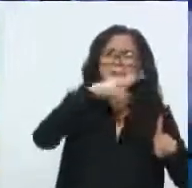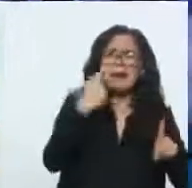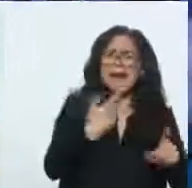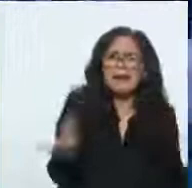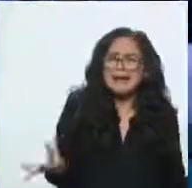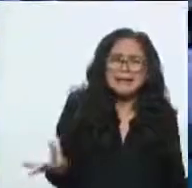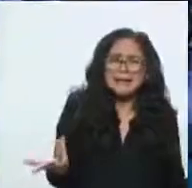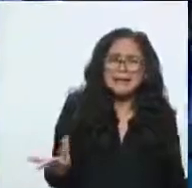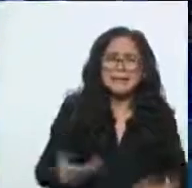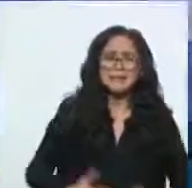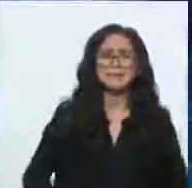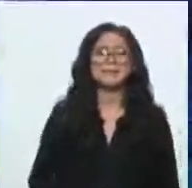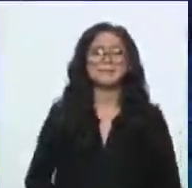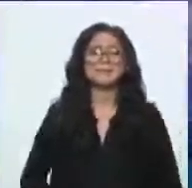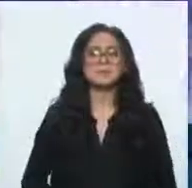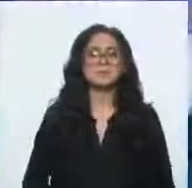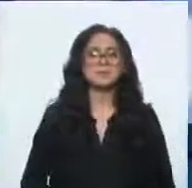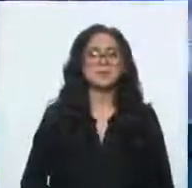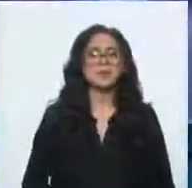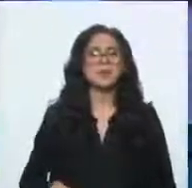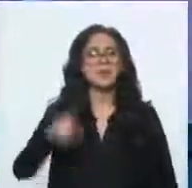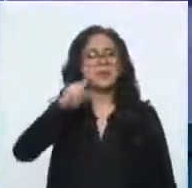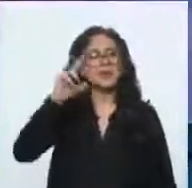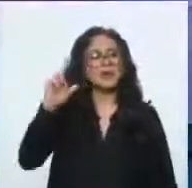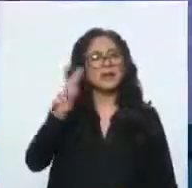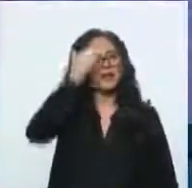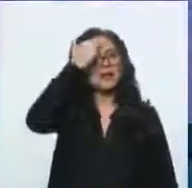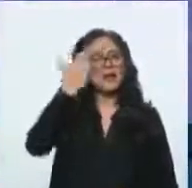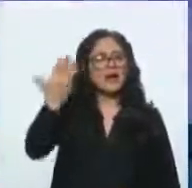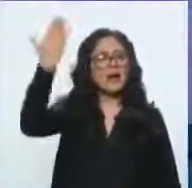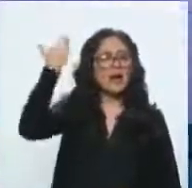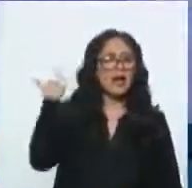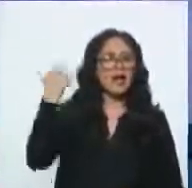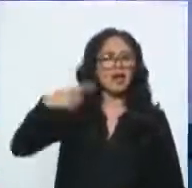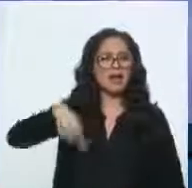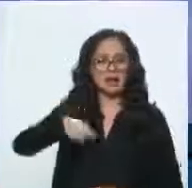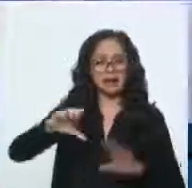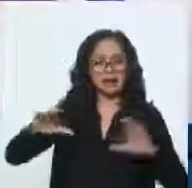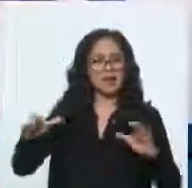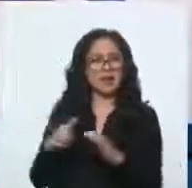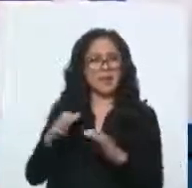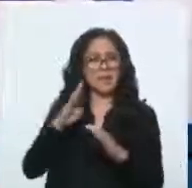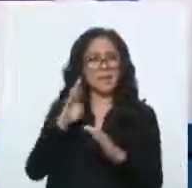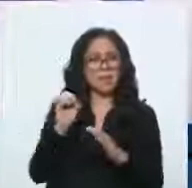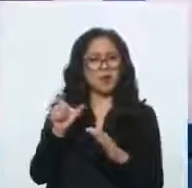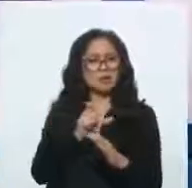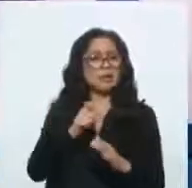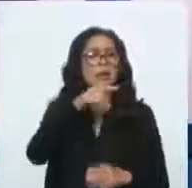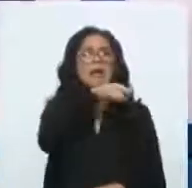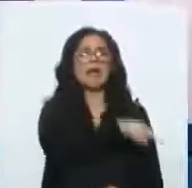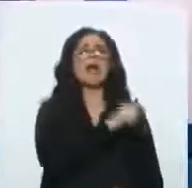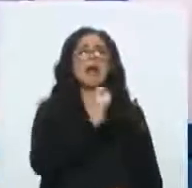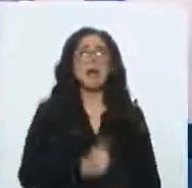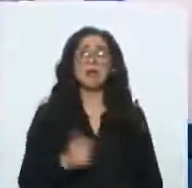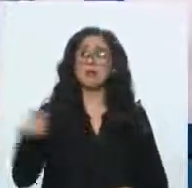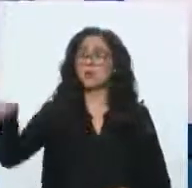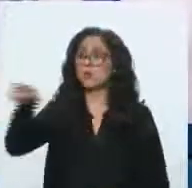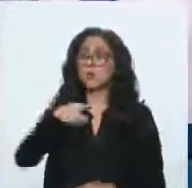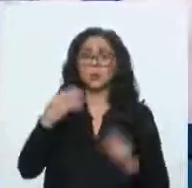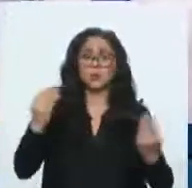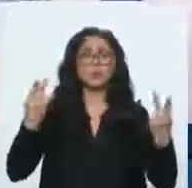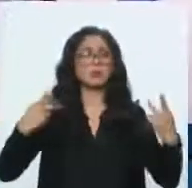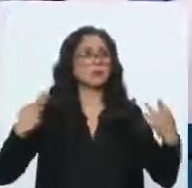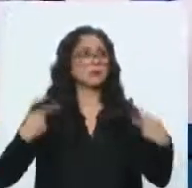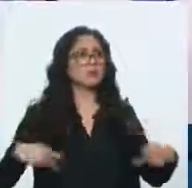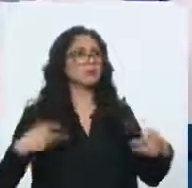Pues, debemos recordar el último episodio con el frente de bots, que todos se deslindaron, menos él, y en este segundo